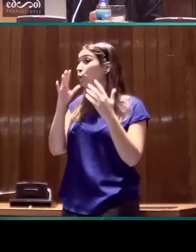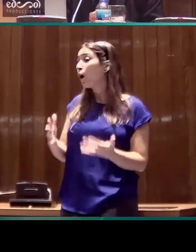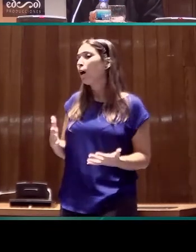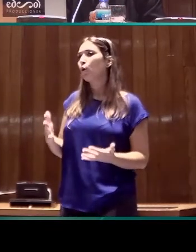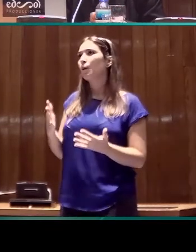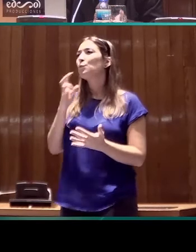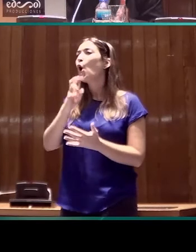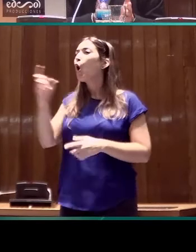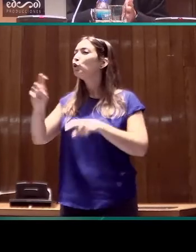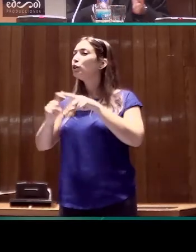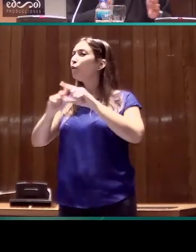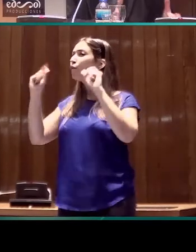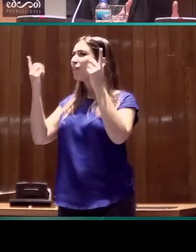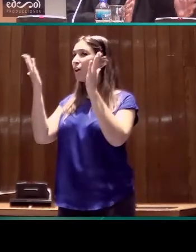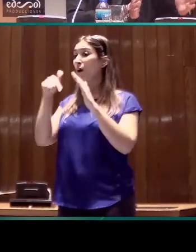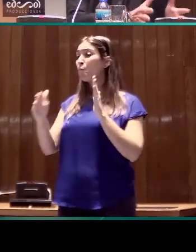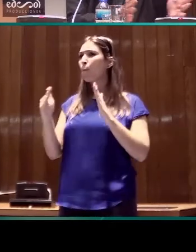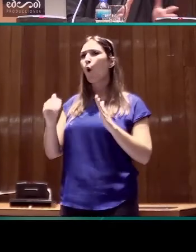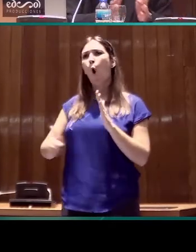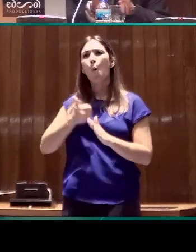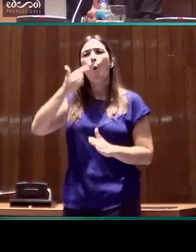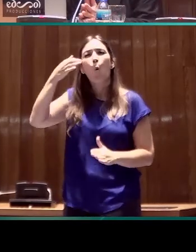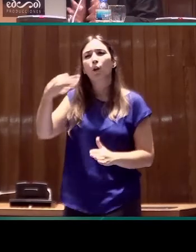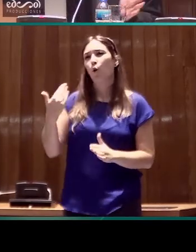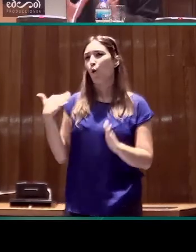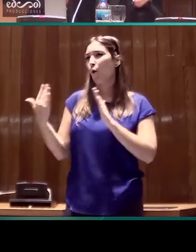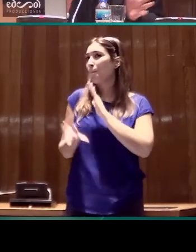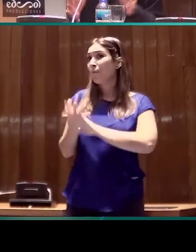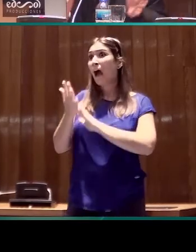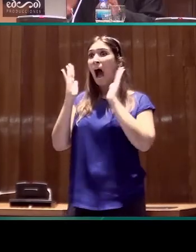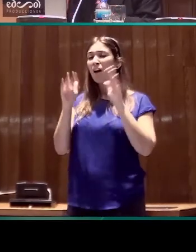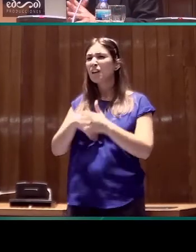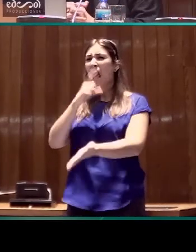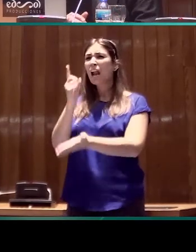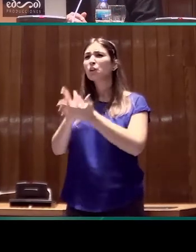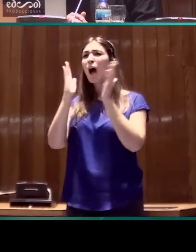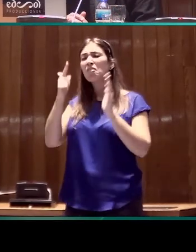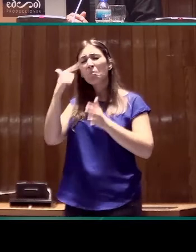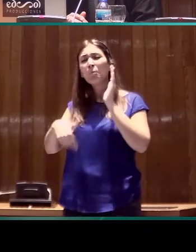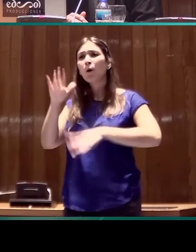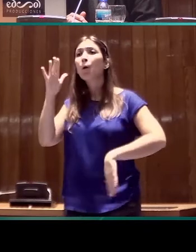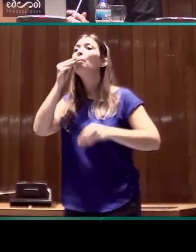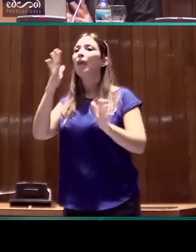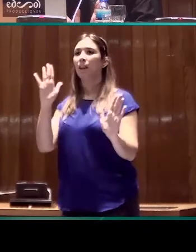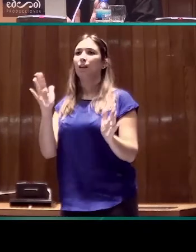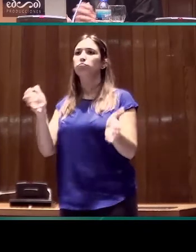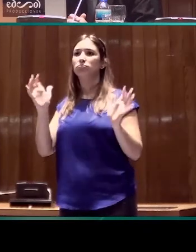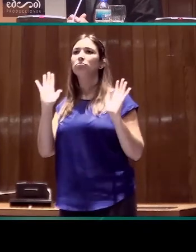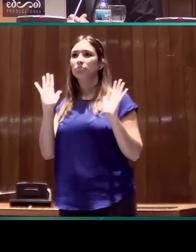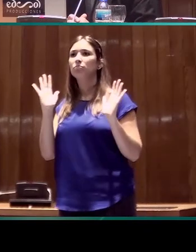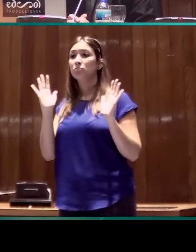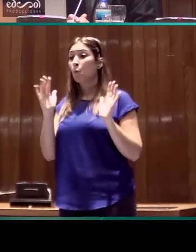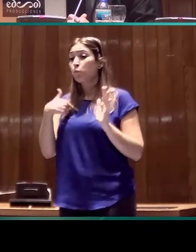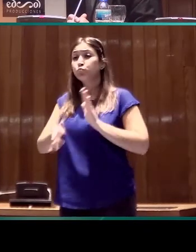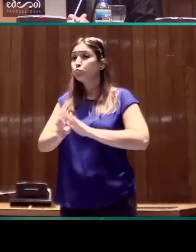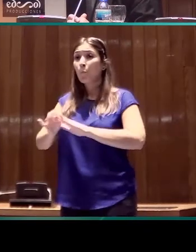hay otro título oficial, fue una oportunidad única, nos salió bien, apostamos y nos salió bien. Y bueno, pues